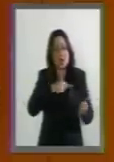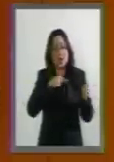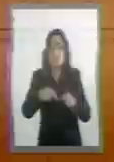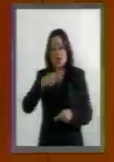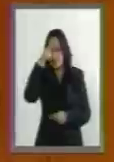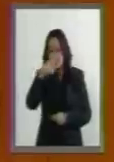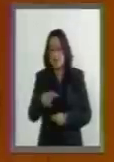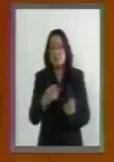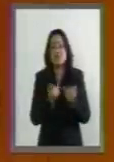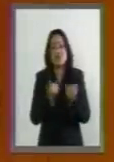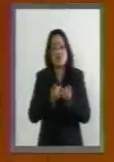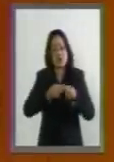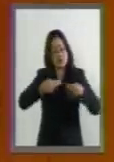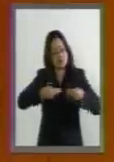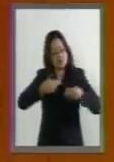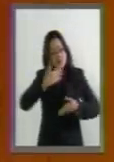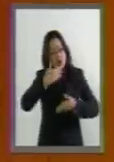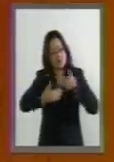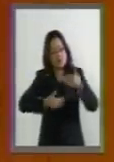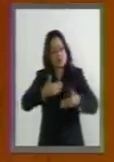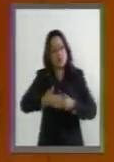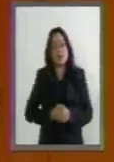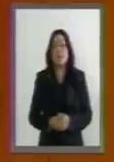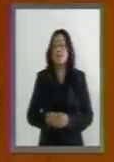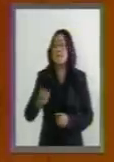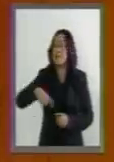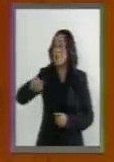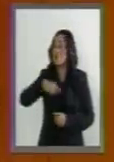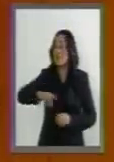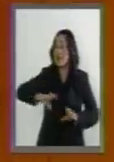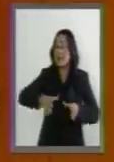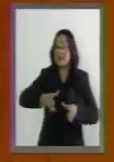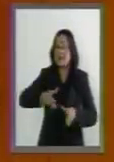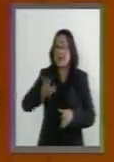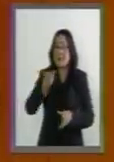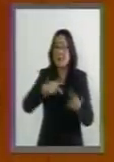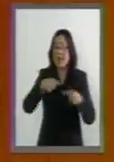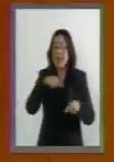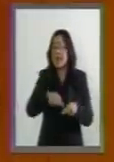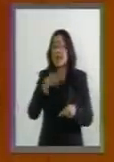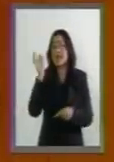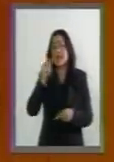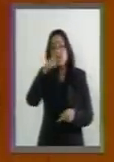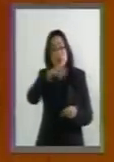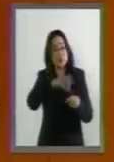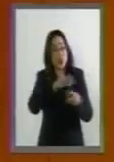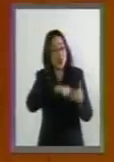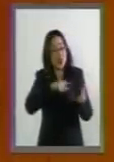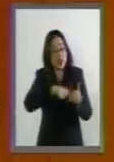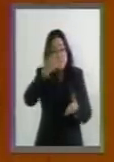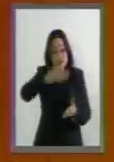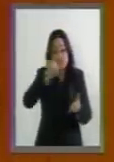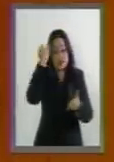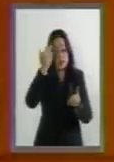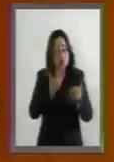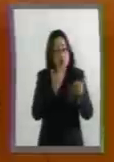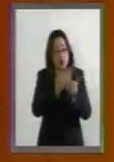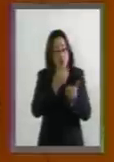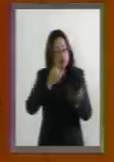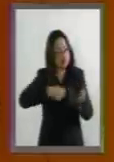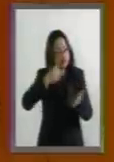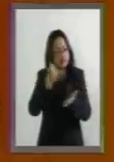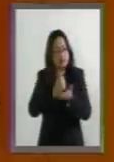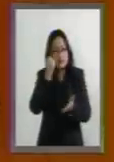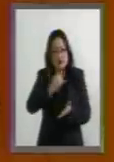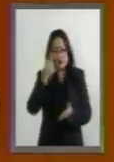Es lo que están haciendo. Están ustedes los que aquí vinieron y los que van a votar al servicio de los intereses